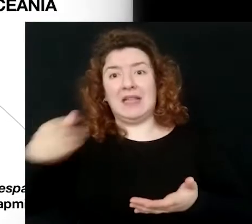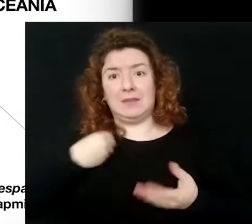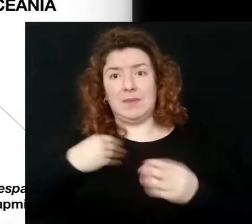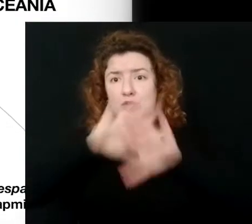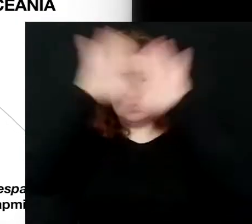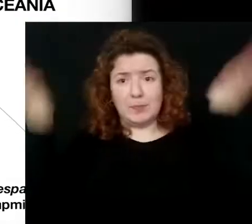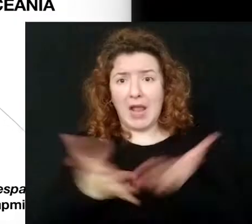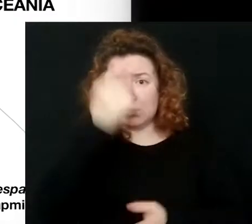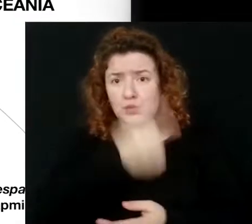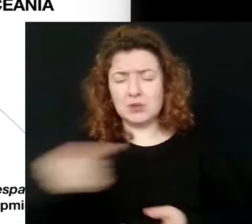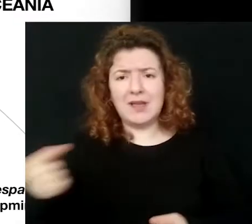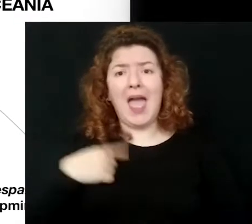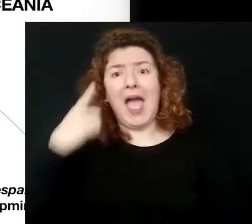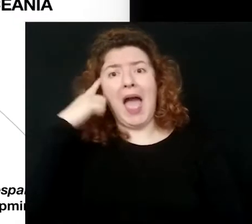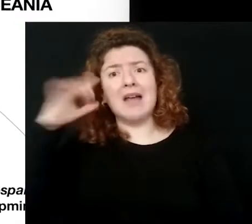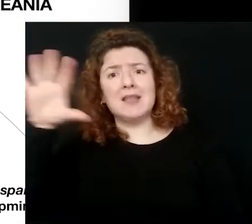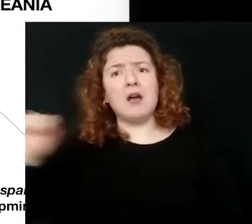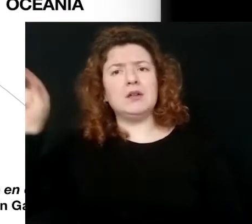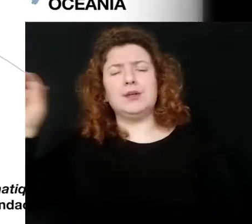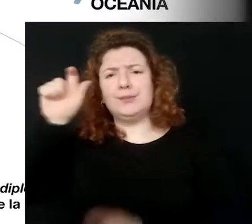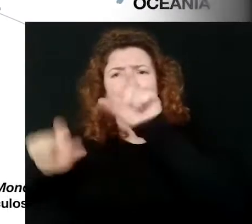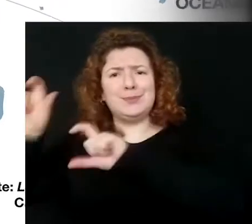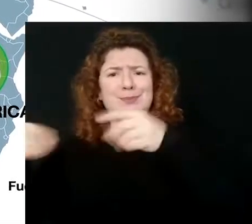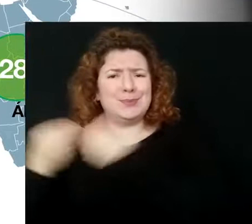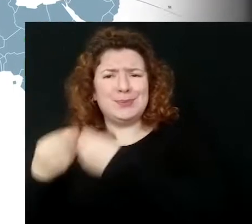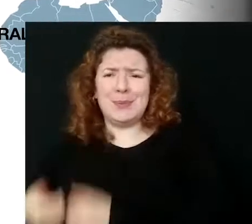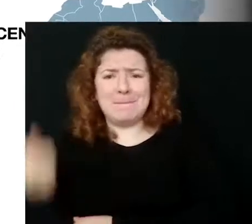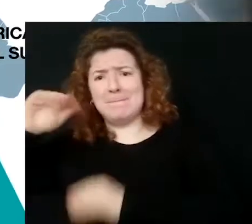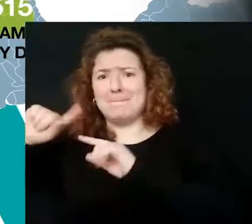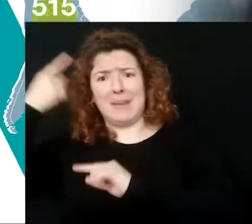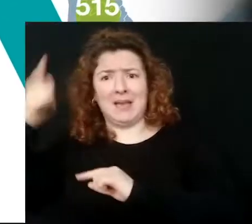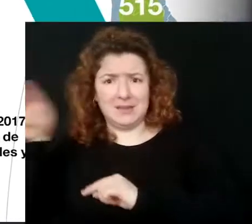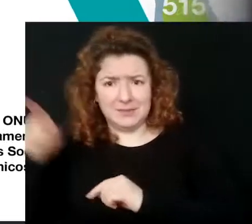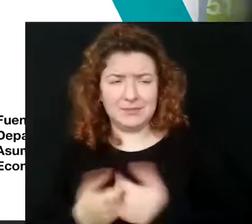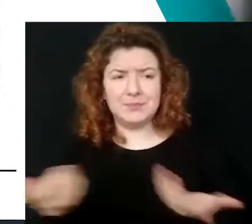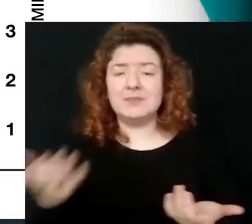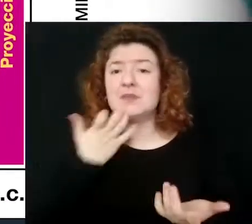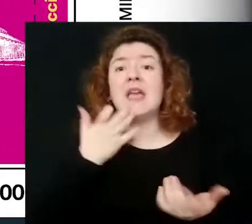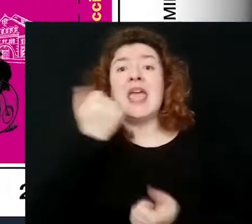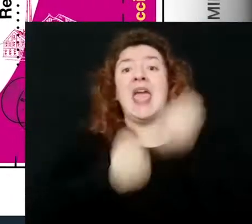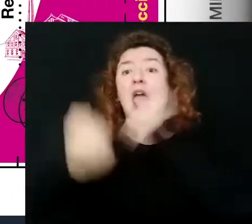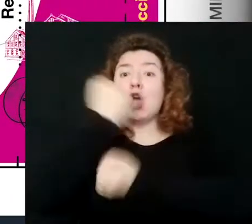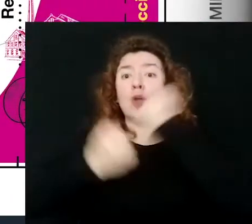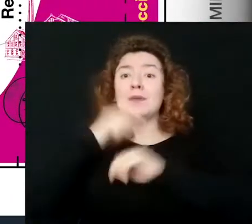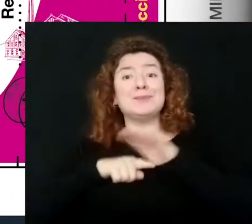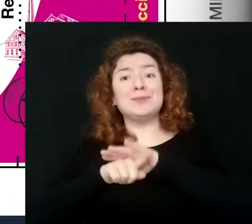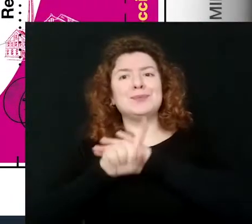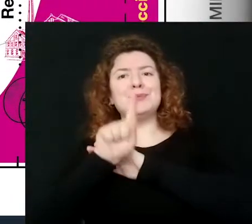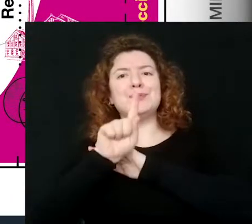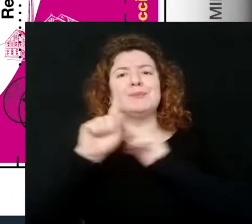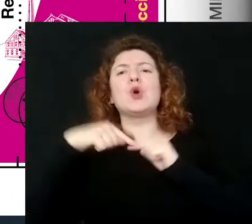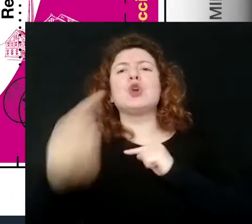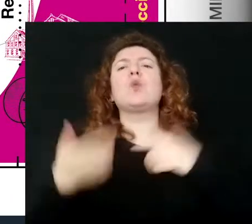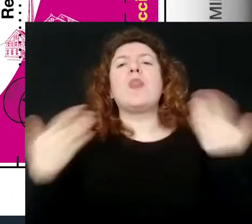Asia el continente más poblado. Cada avance socioeconómico a lo largo de la historia ha tenido repercusión sobre el